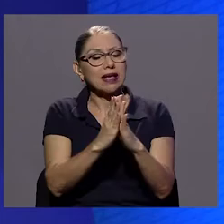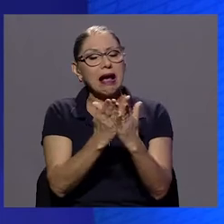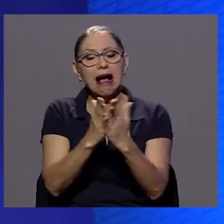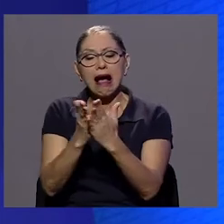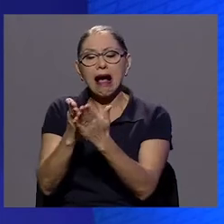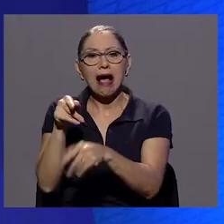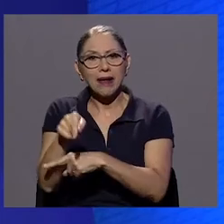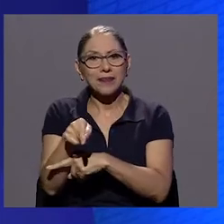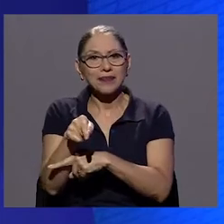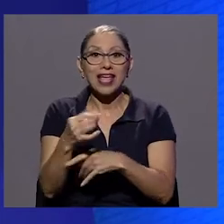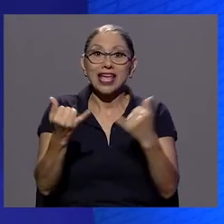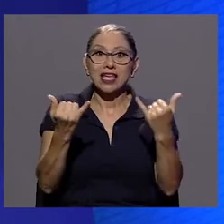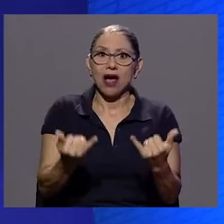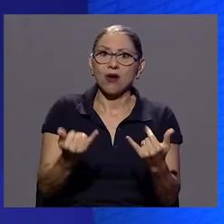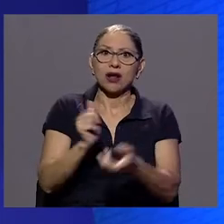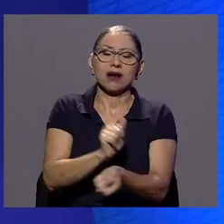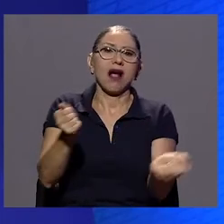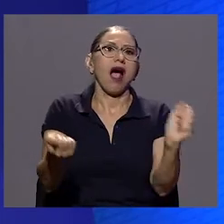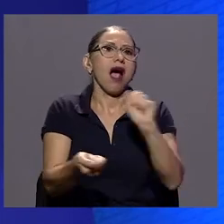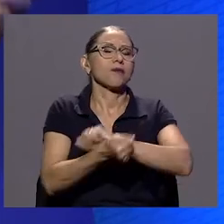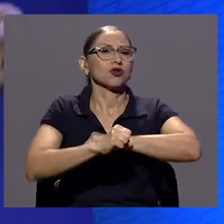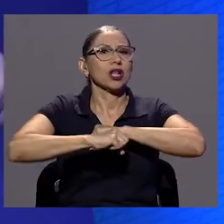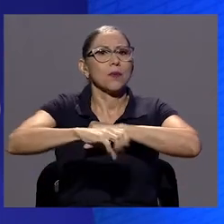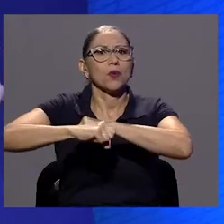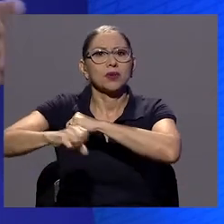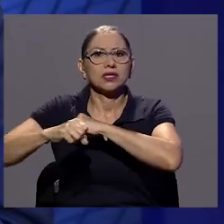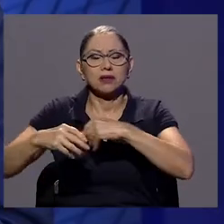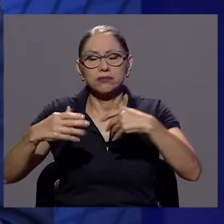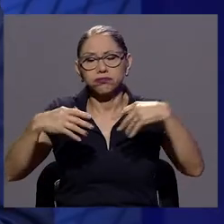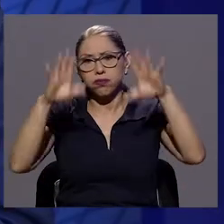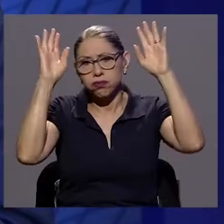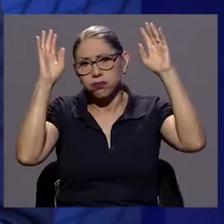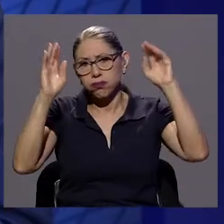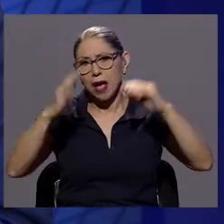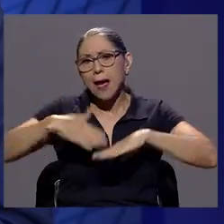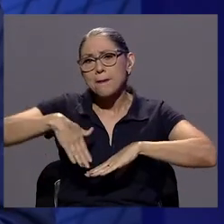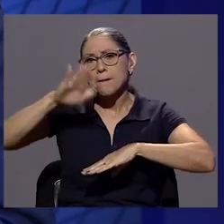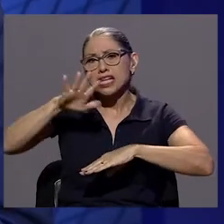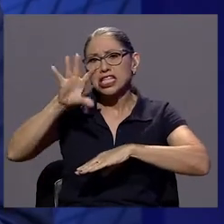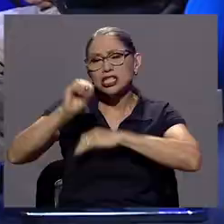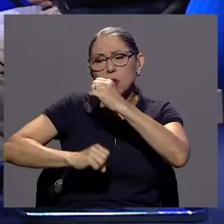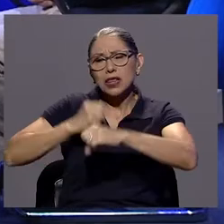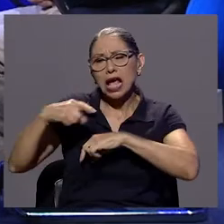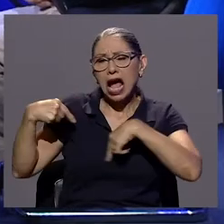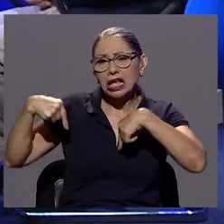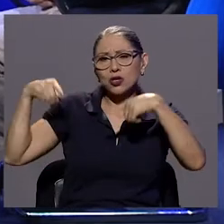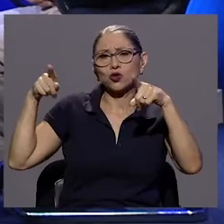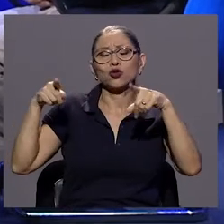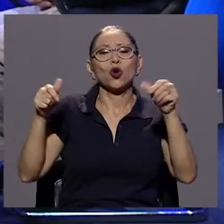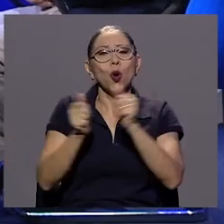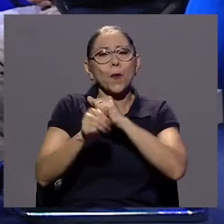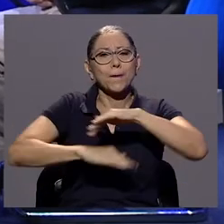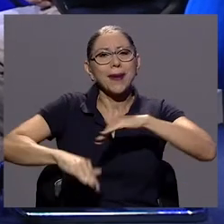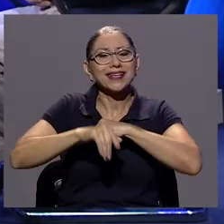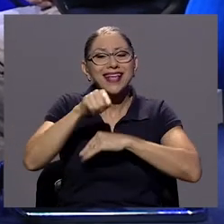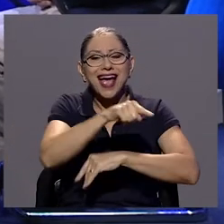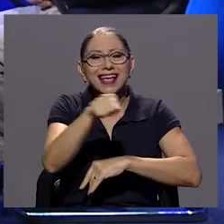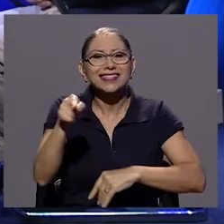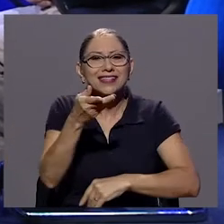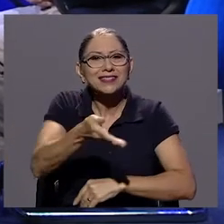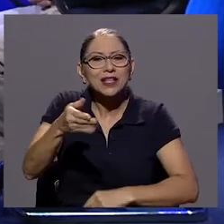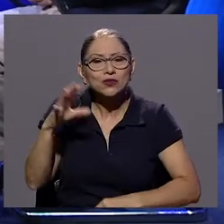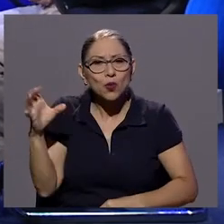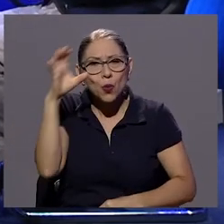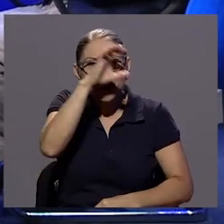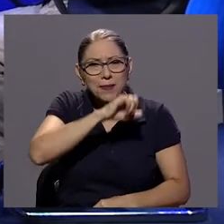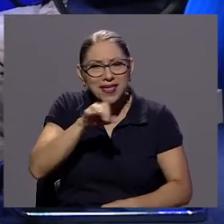los cambios en la publicidad que se han dado desde hace más de 50 años fueron con base en esos descubrimientos. Eso es,